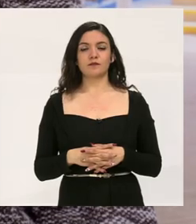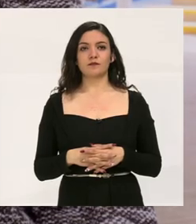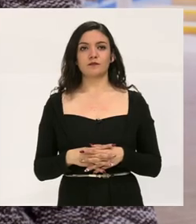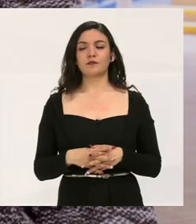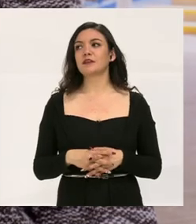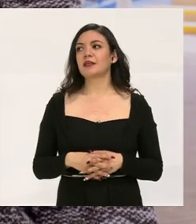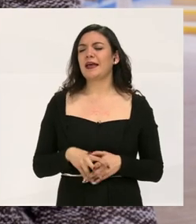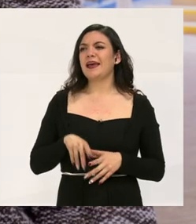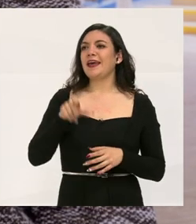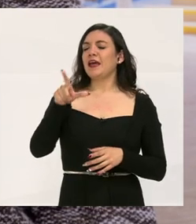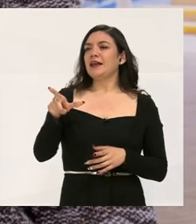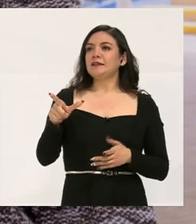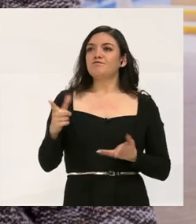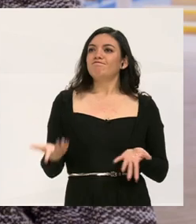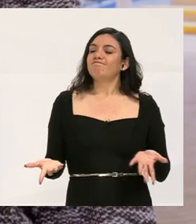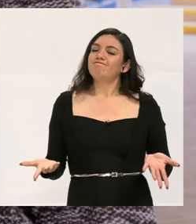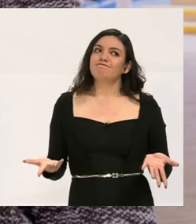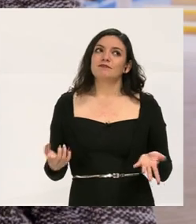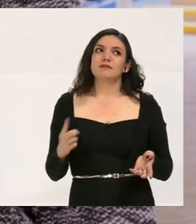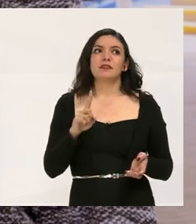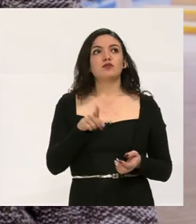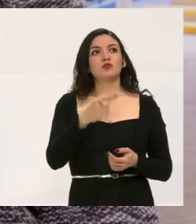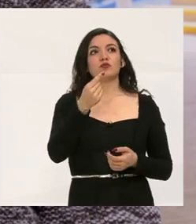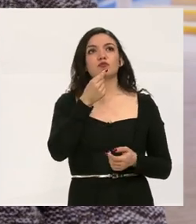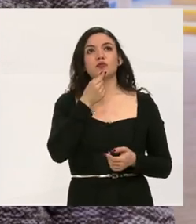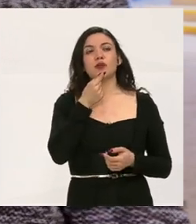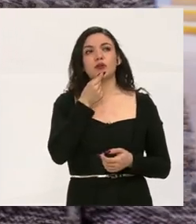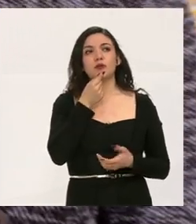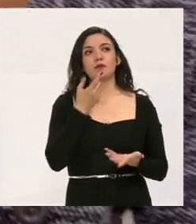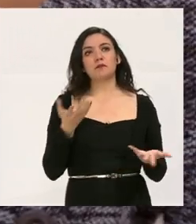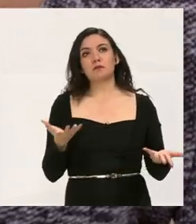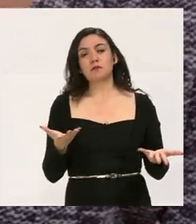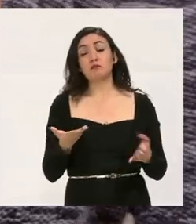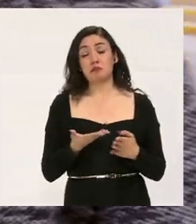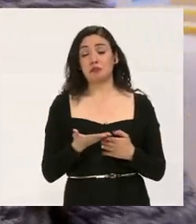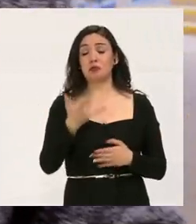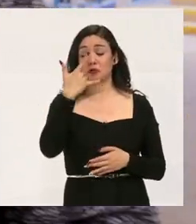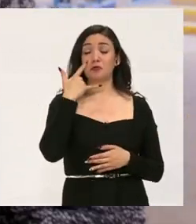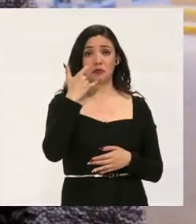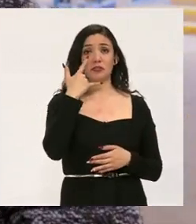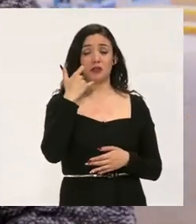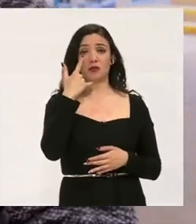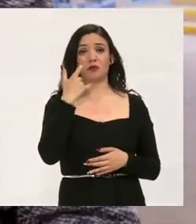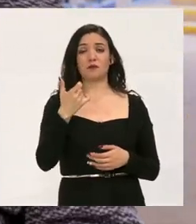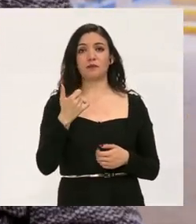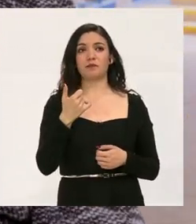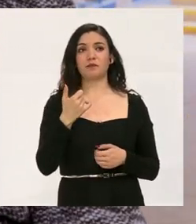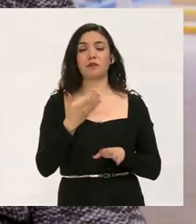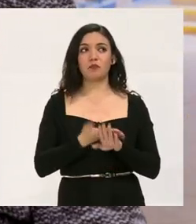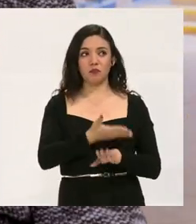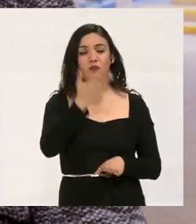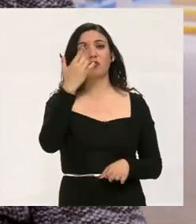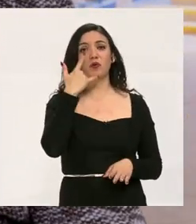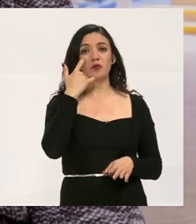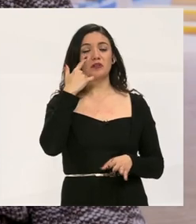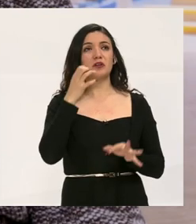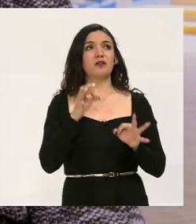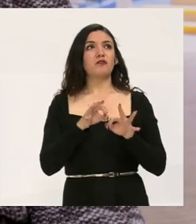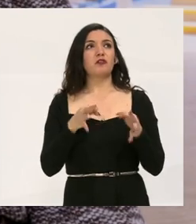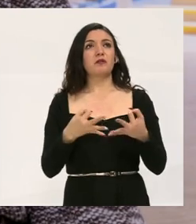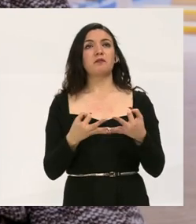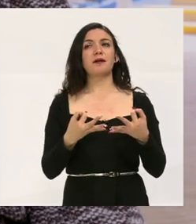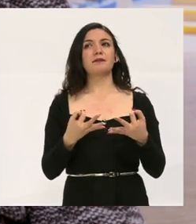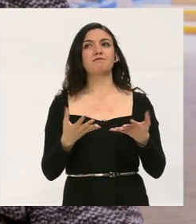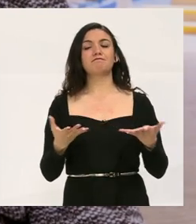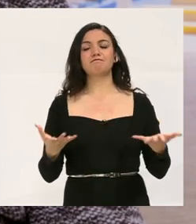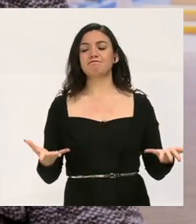Él es un niño muy luchador, muy luchador